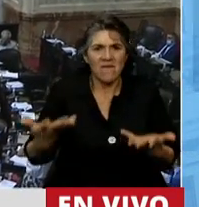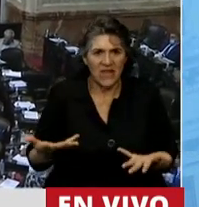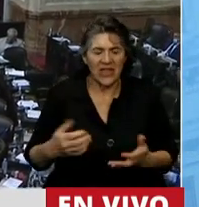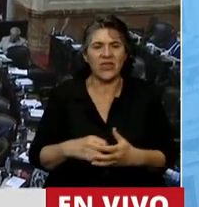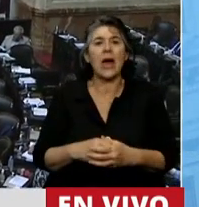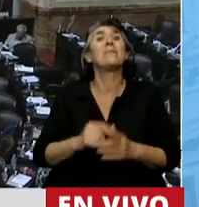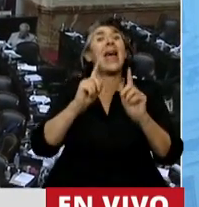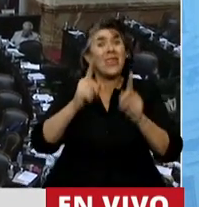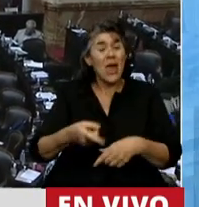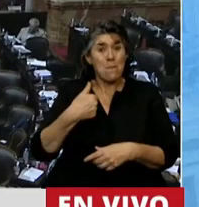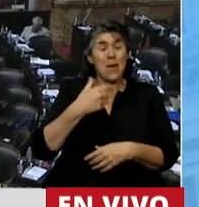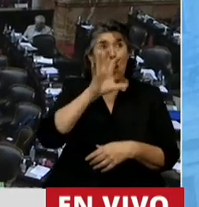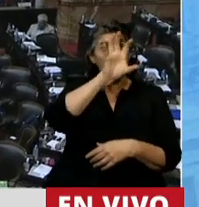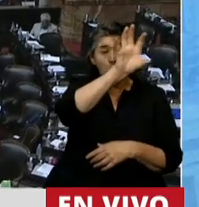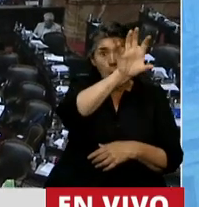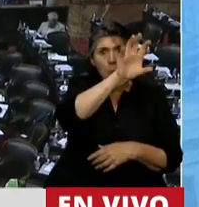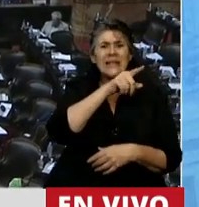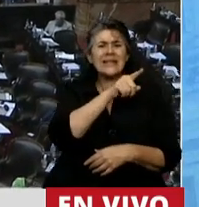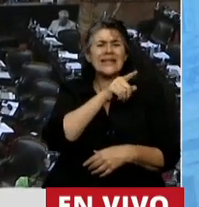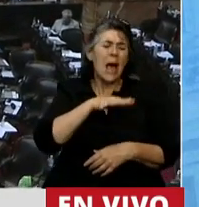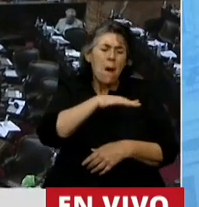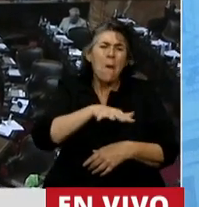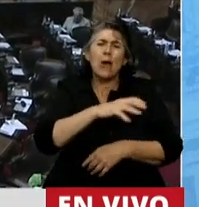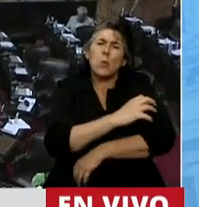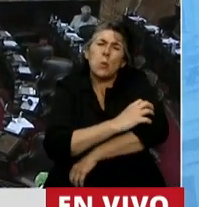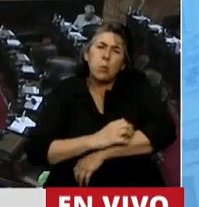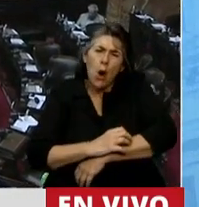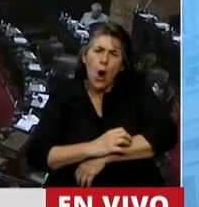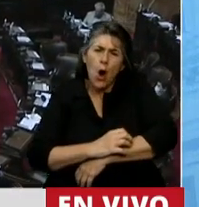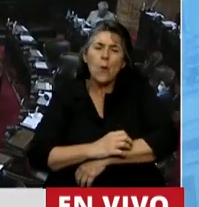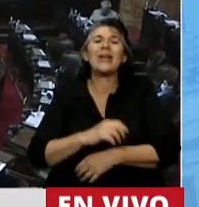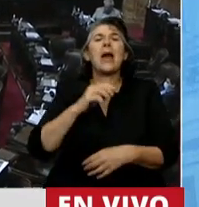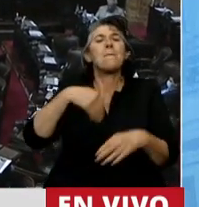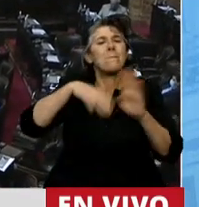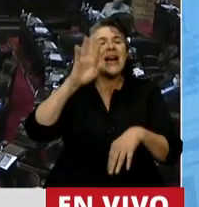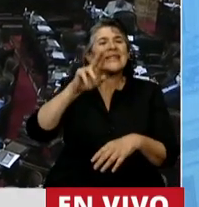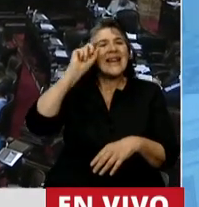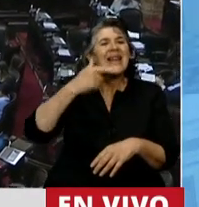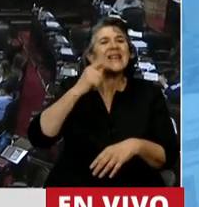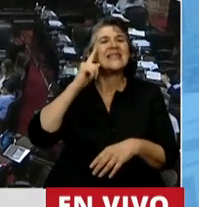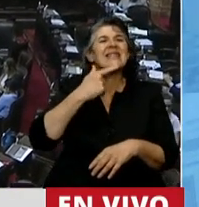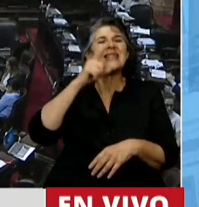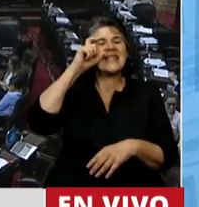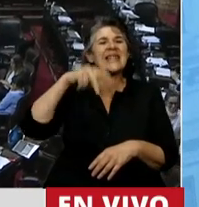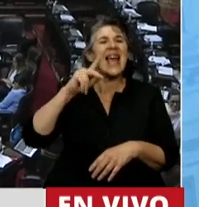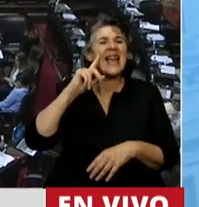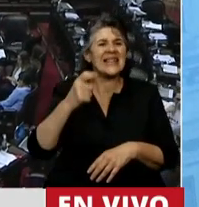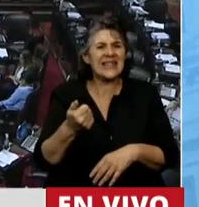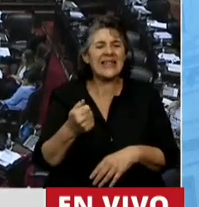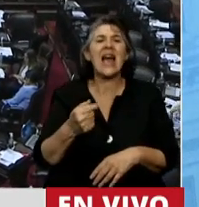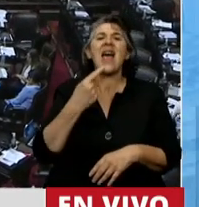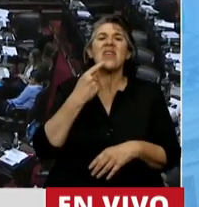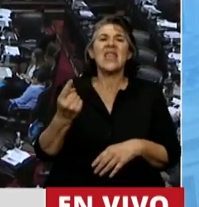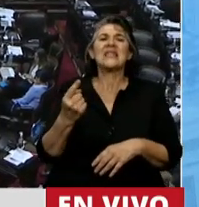provincia y especialmente de la Ciudad de Resistencia, que decía, no ocupen de excusa a los